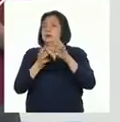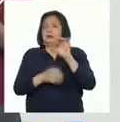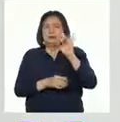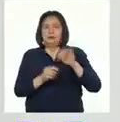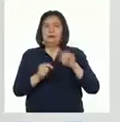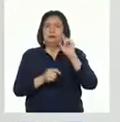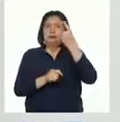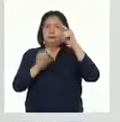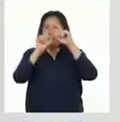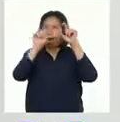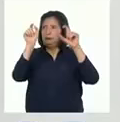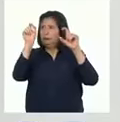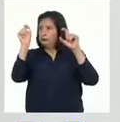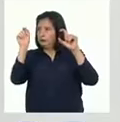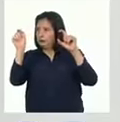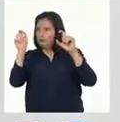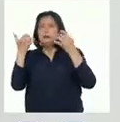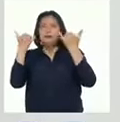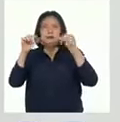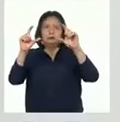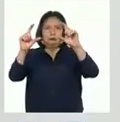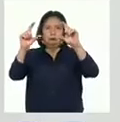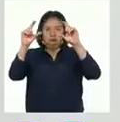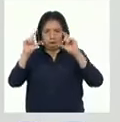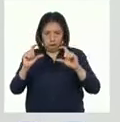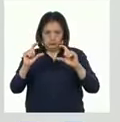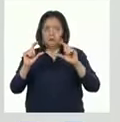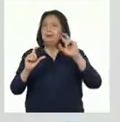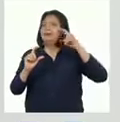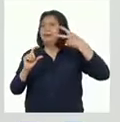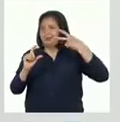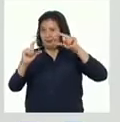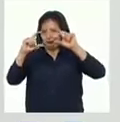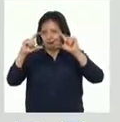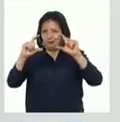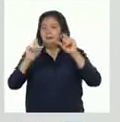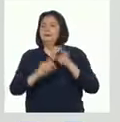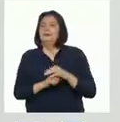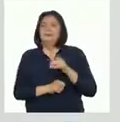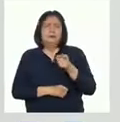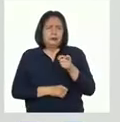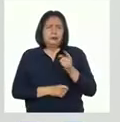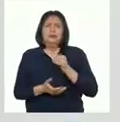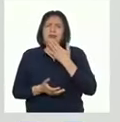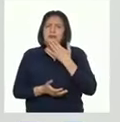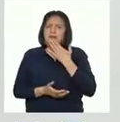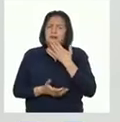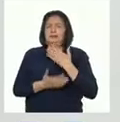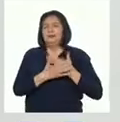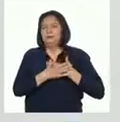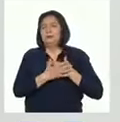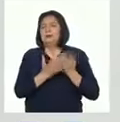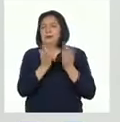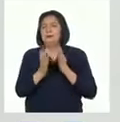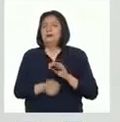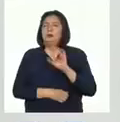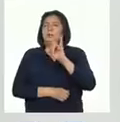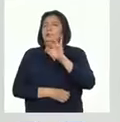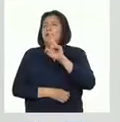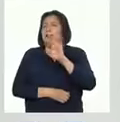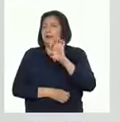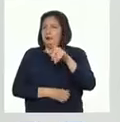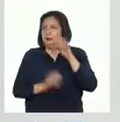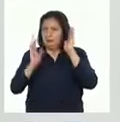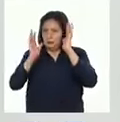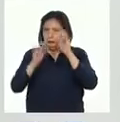primer sumillado. Ahora continuaremos con la lectura del segundo párrafo. A cargo de nuestro querido estudiante Uriel.